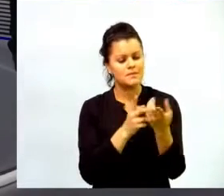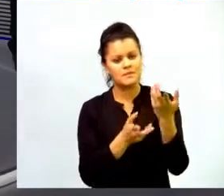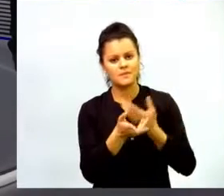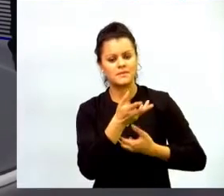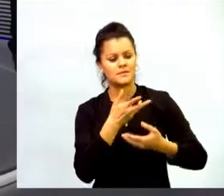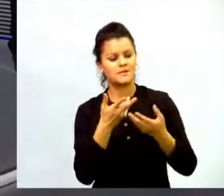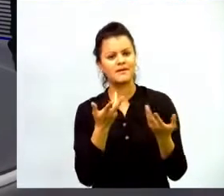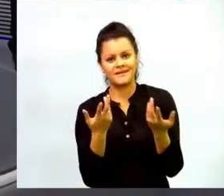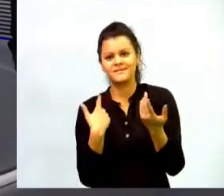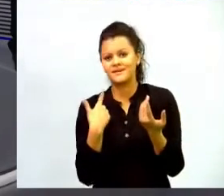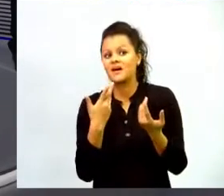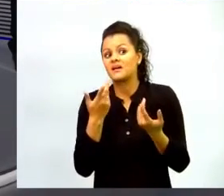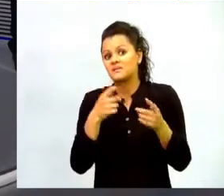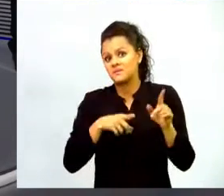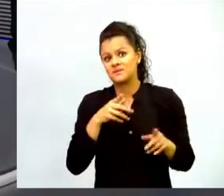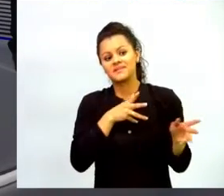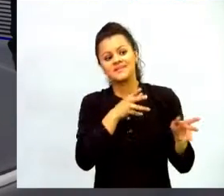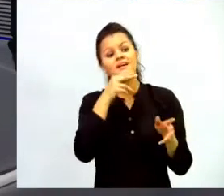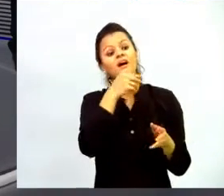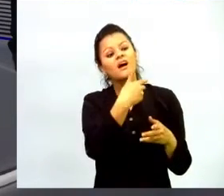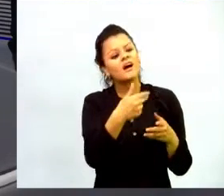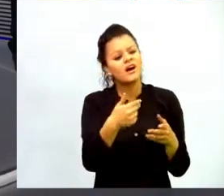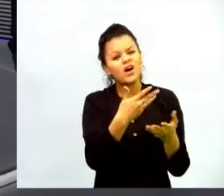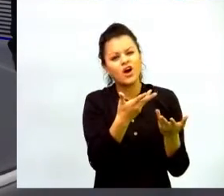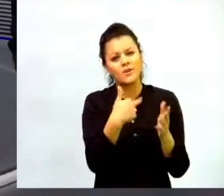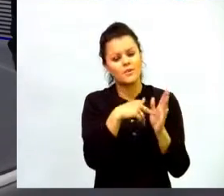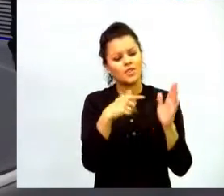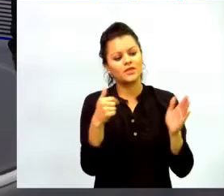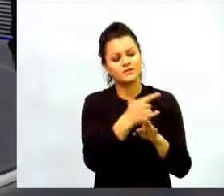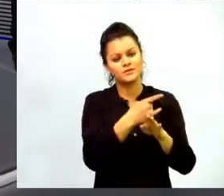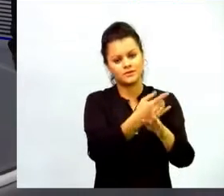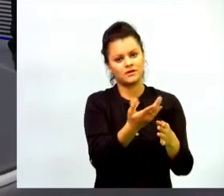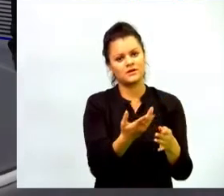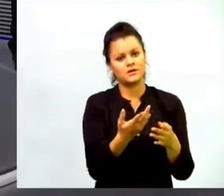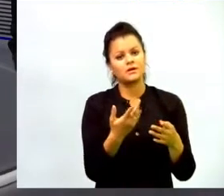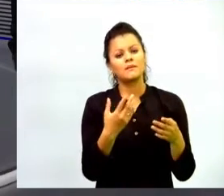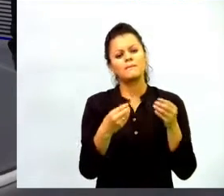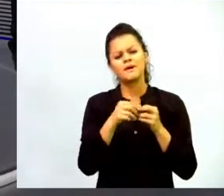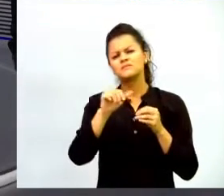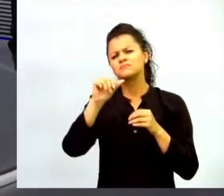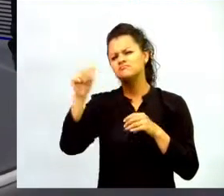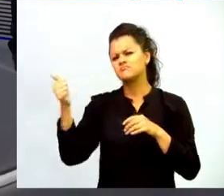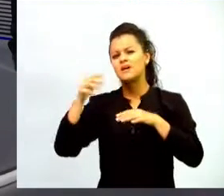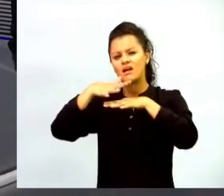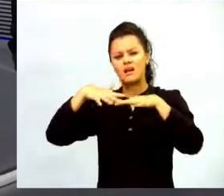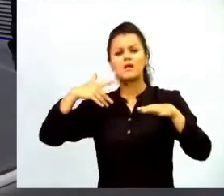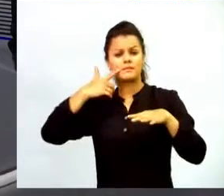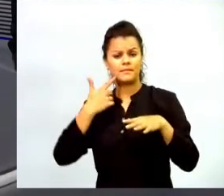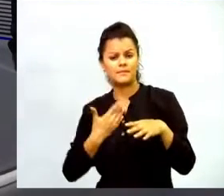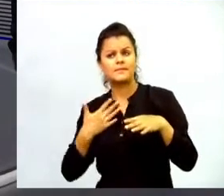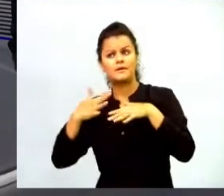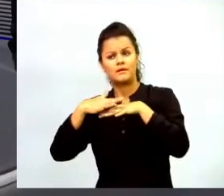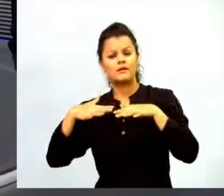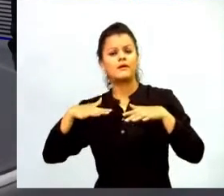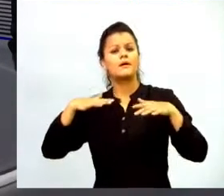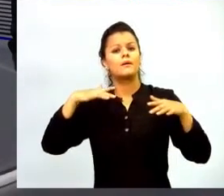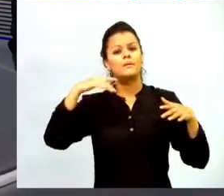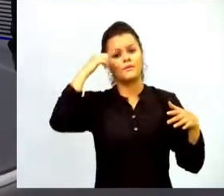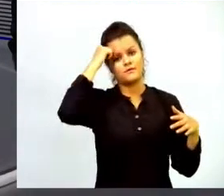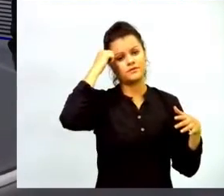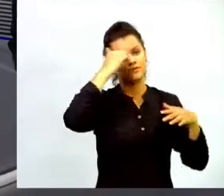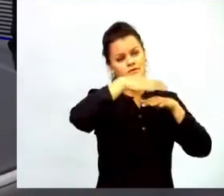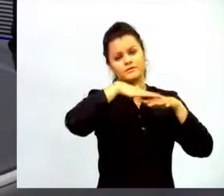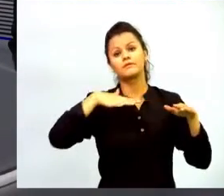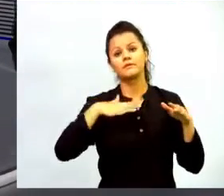utilizar esa tecnología entonces puede ser muy potente para ellos y existen muchas redes también de padres y de maestros que están trabajando alrededor